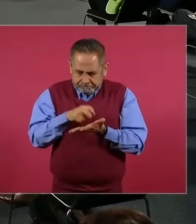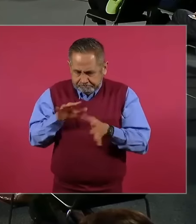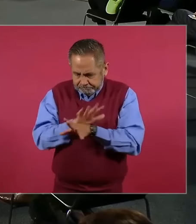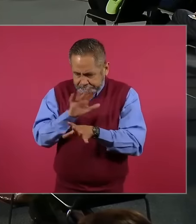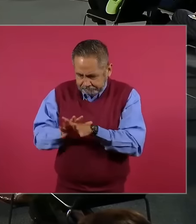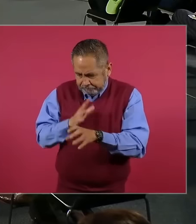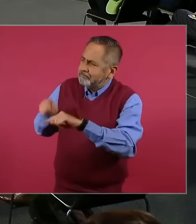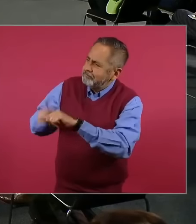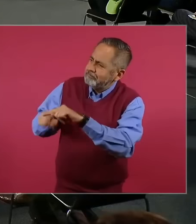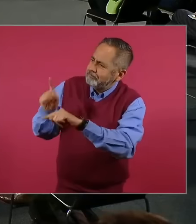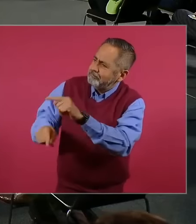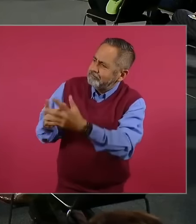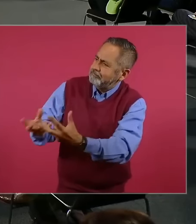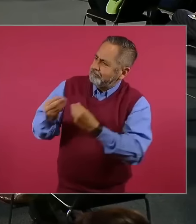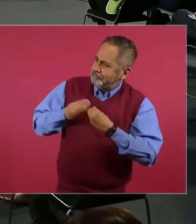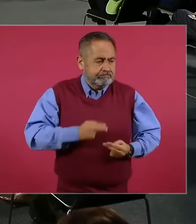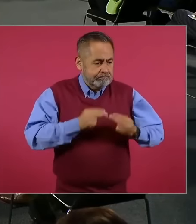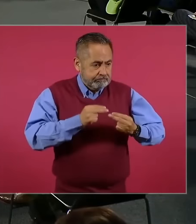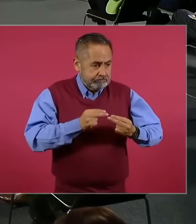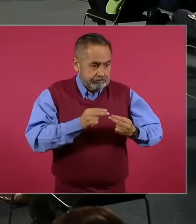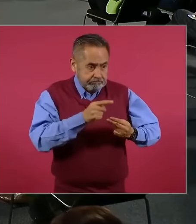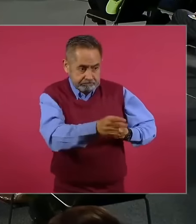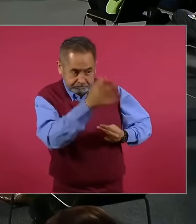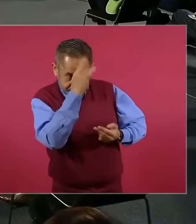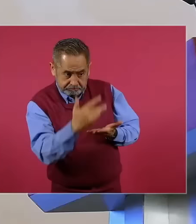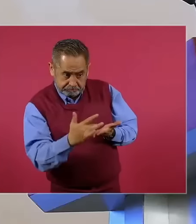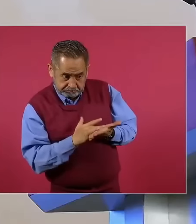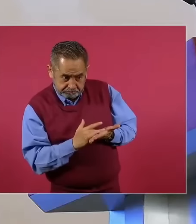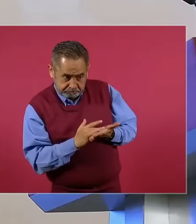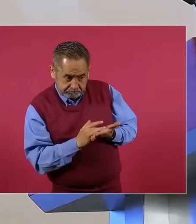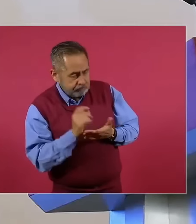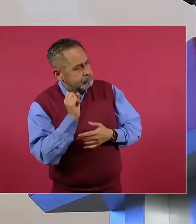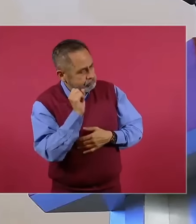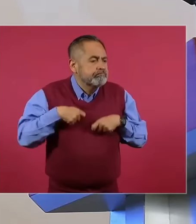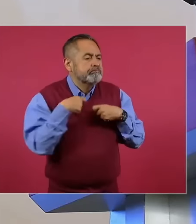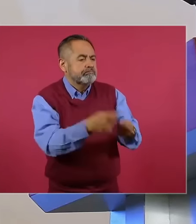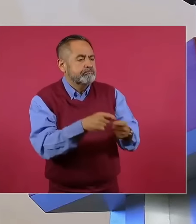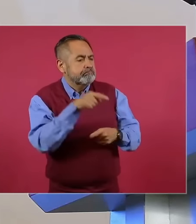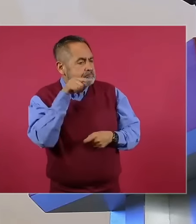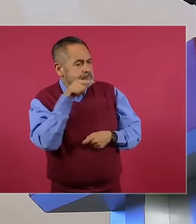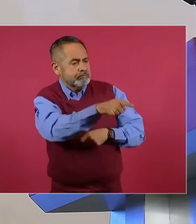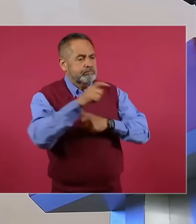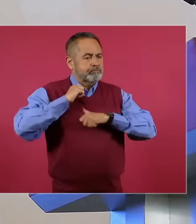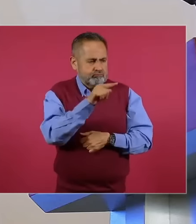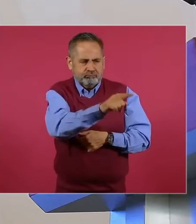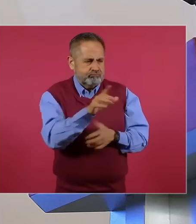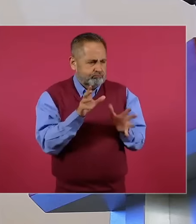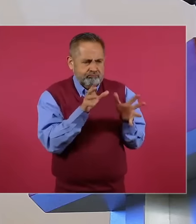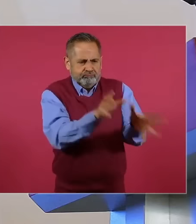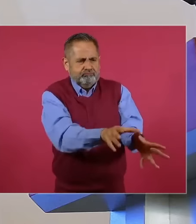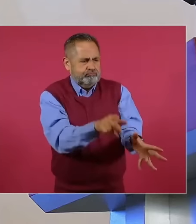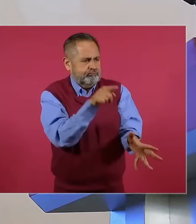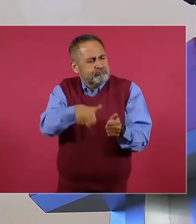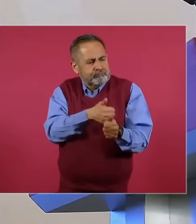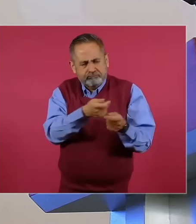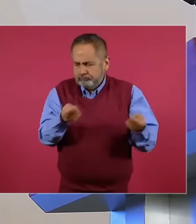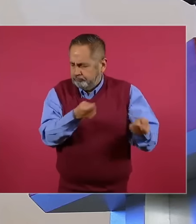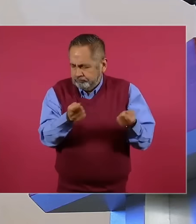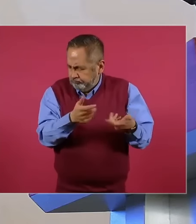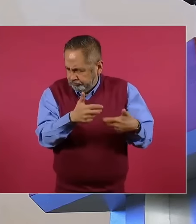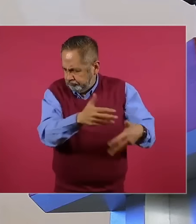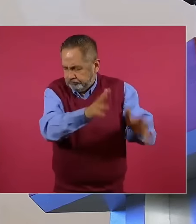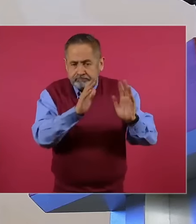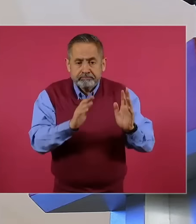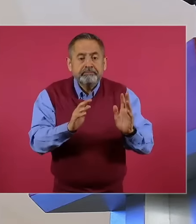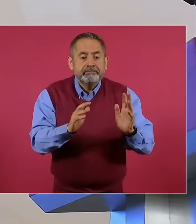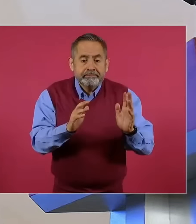privatizadoras, les entregó por completo al PAN el Poder Judicial. ¿Cómo en